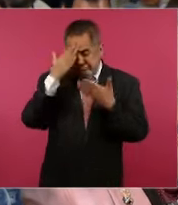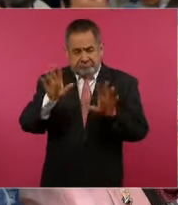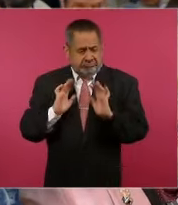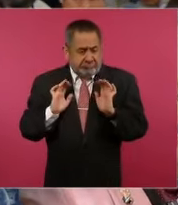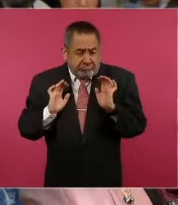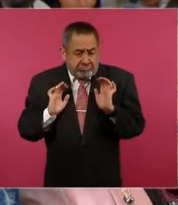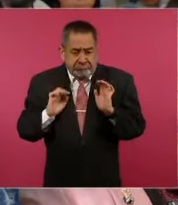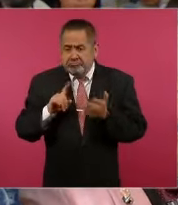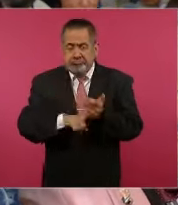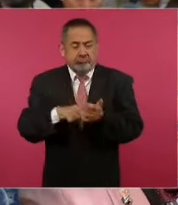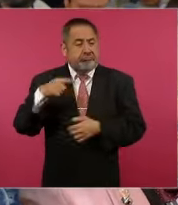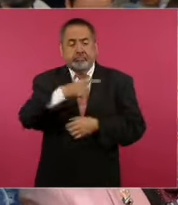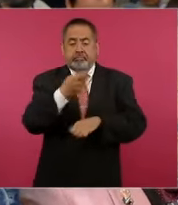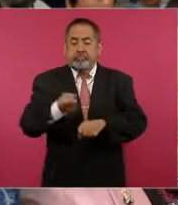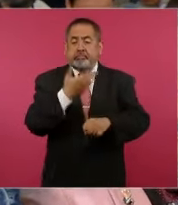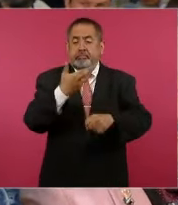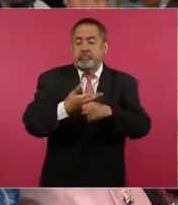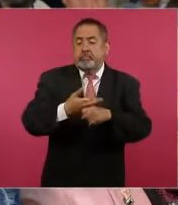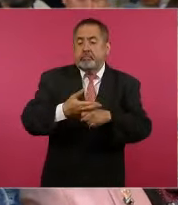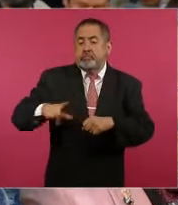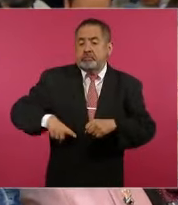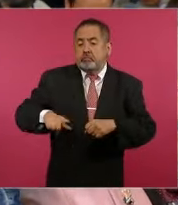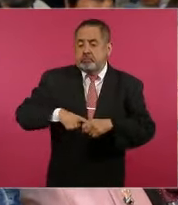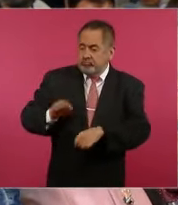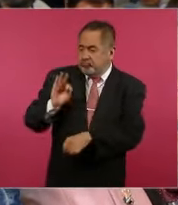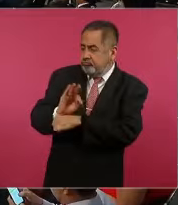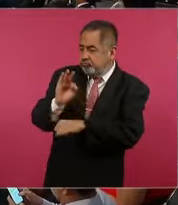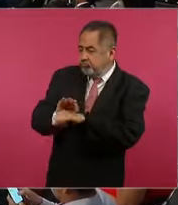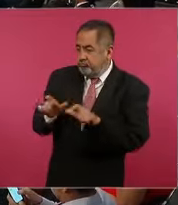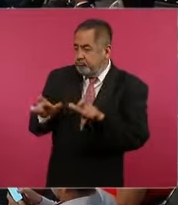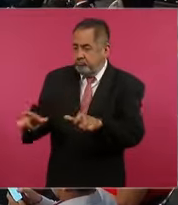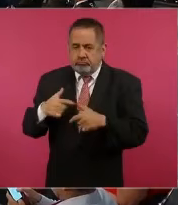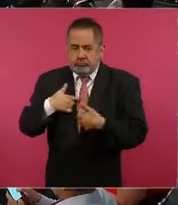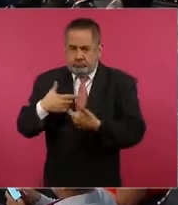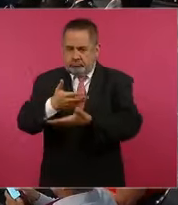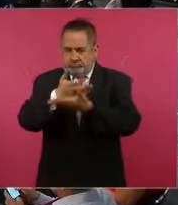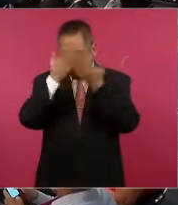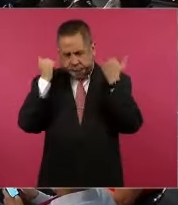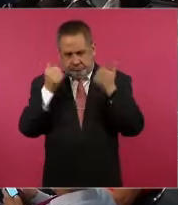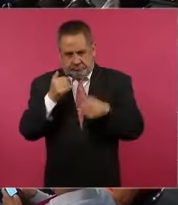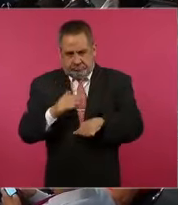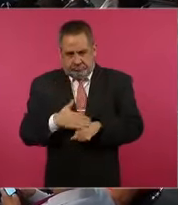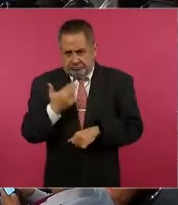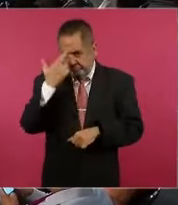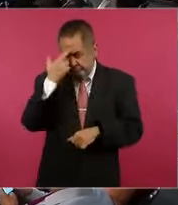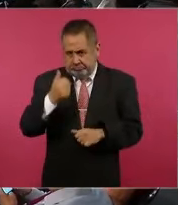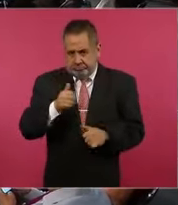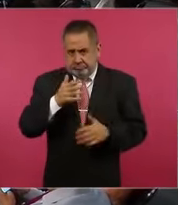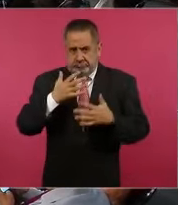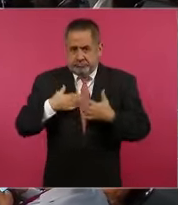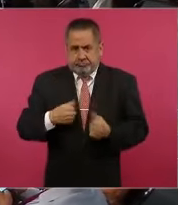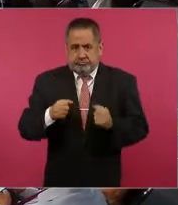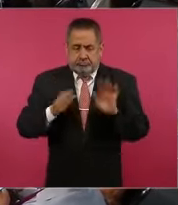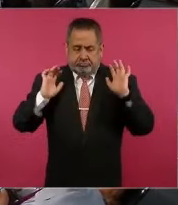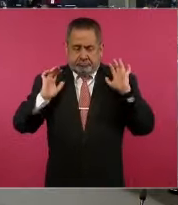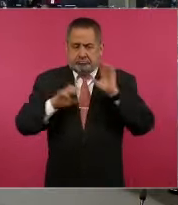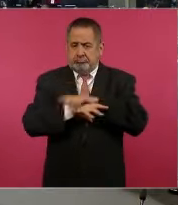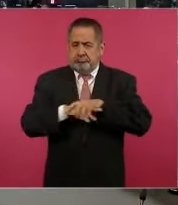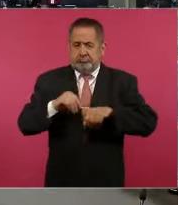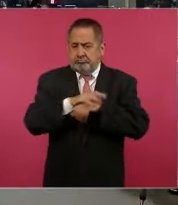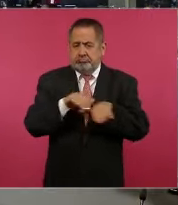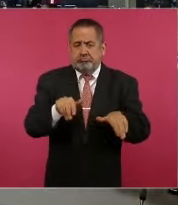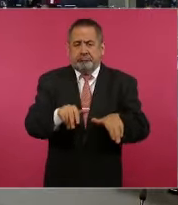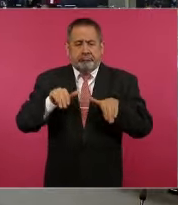Secretaría de Gobierno de Guanajuato no le había dado la protección como debía de ser. Ella se deslinda de